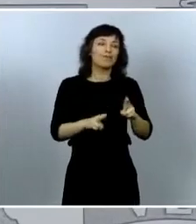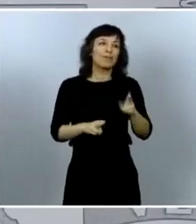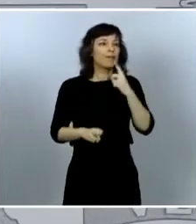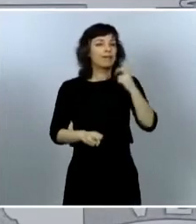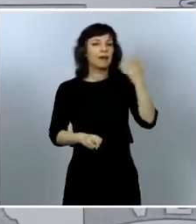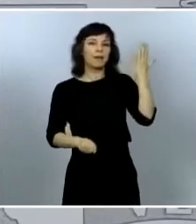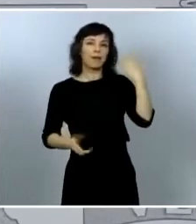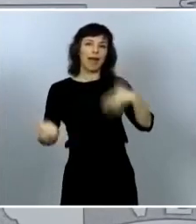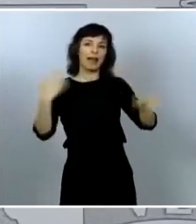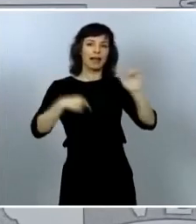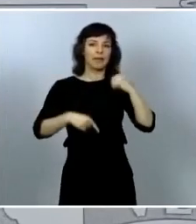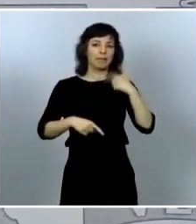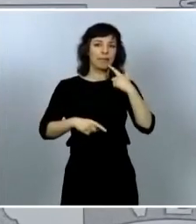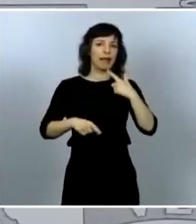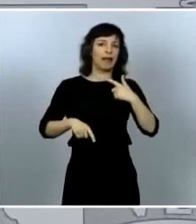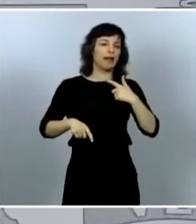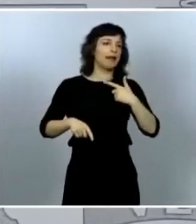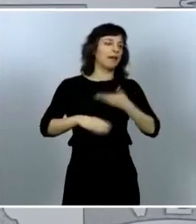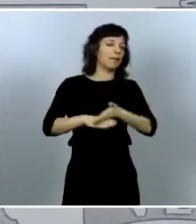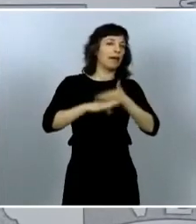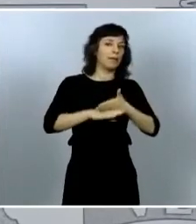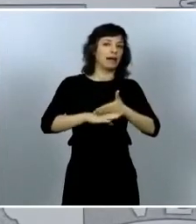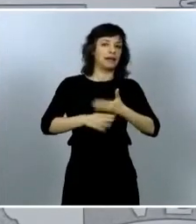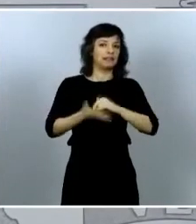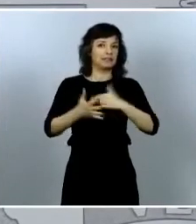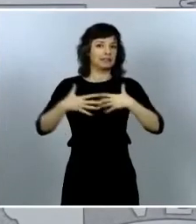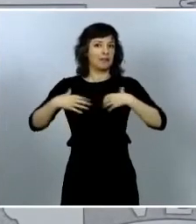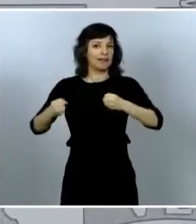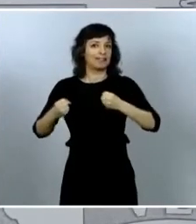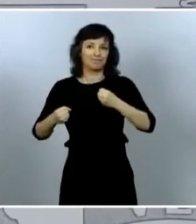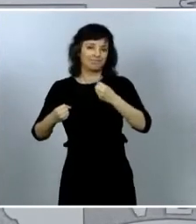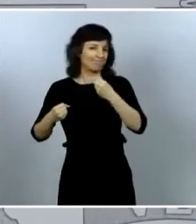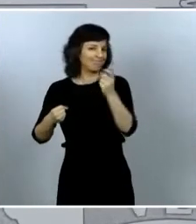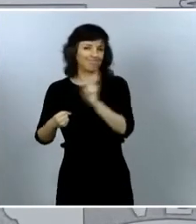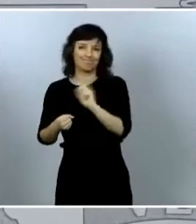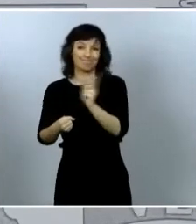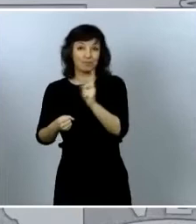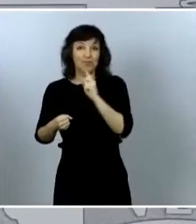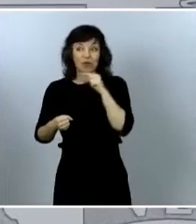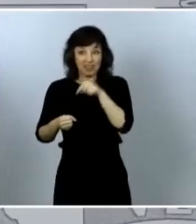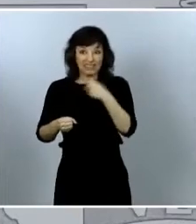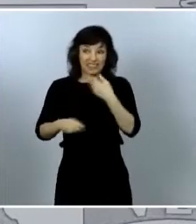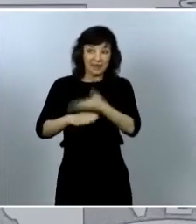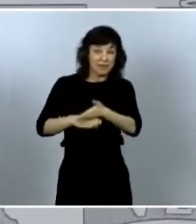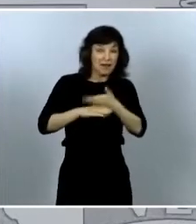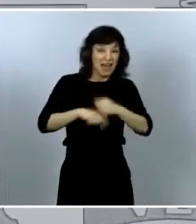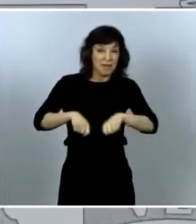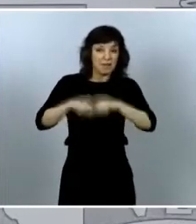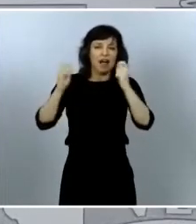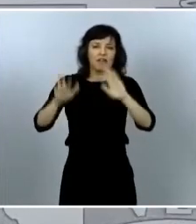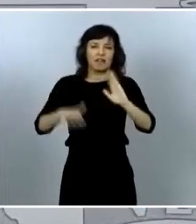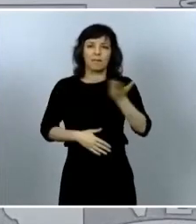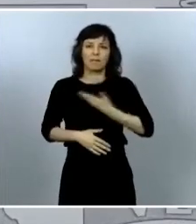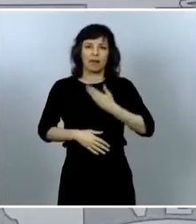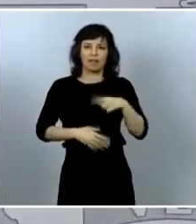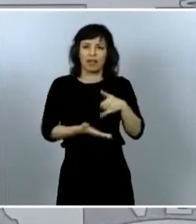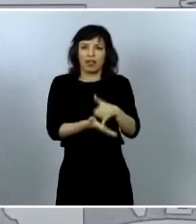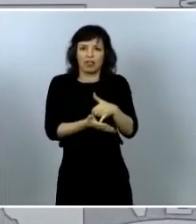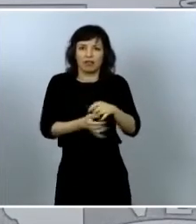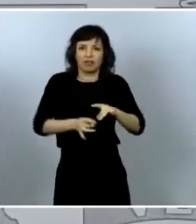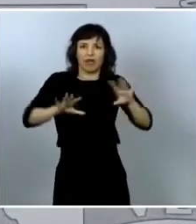porque eso equivale a hacernos más débiles y más frágiles como hemos visto durante estas semanas tan difíciles